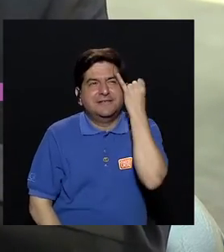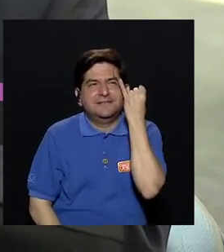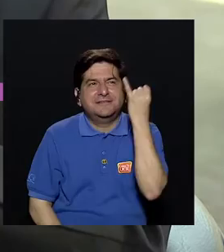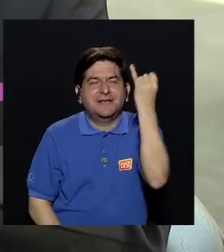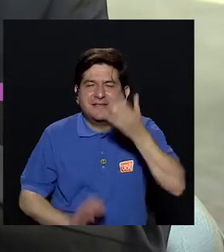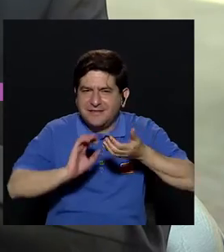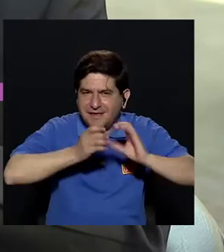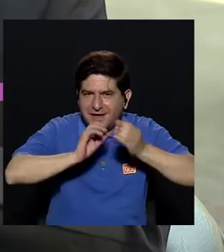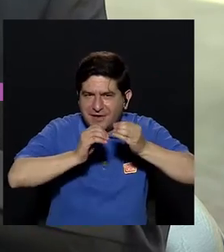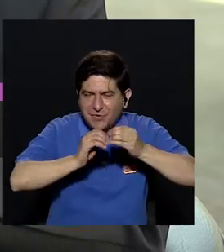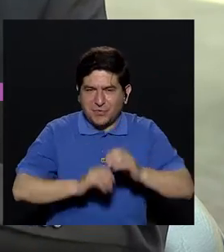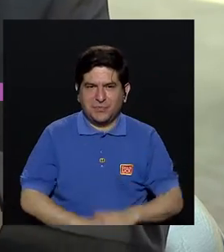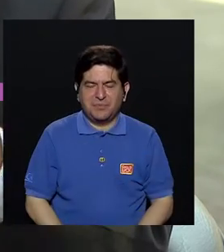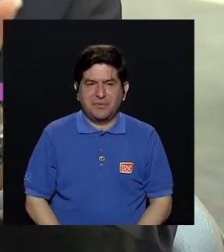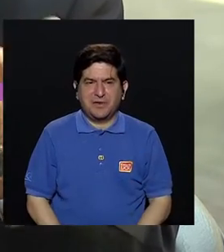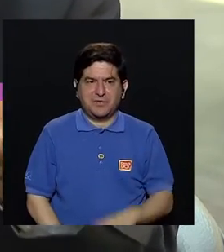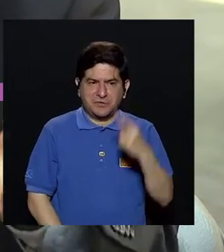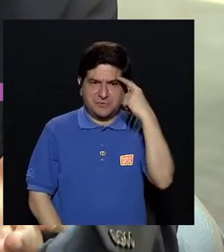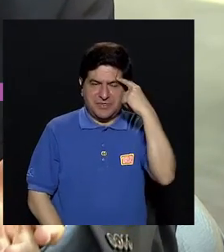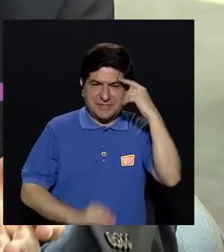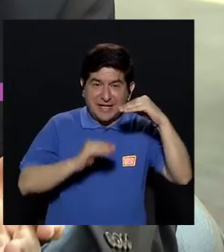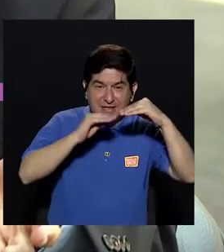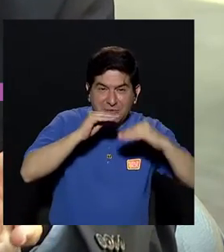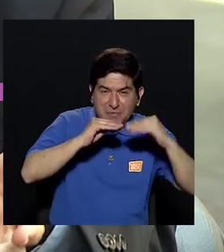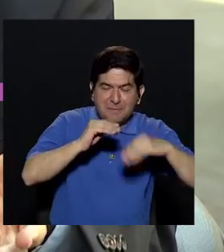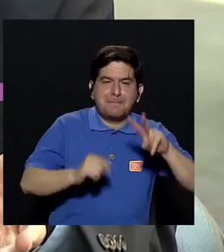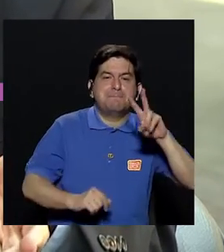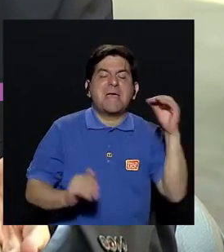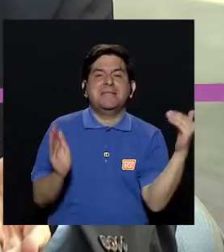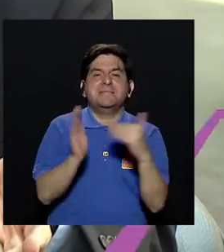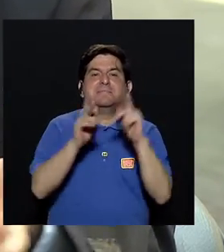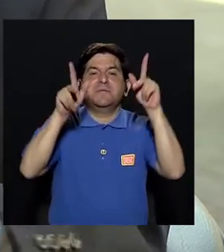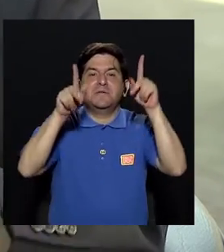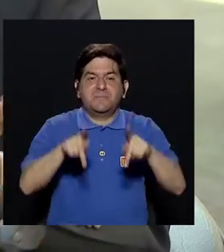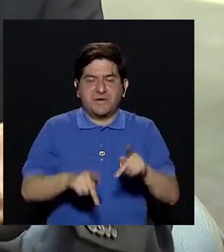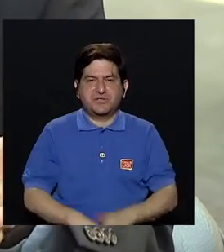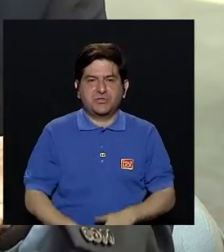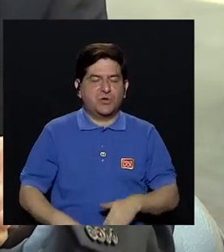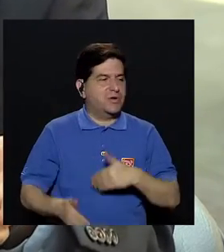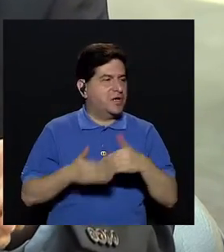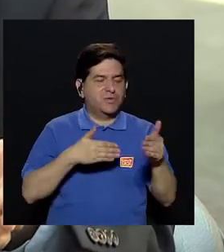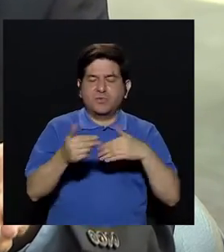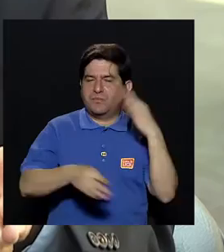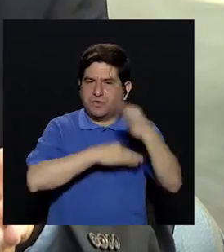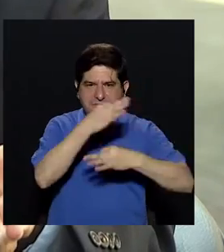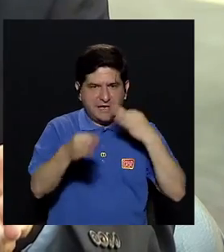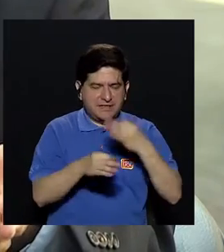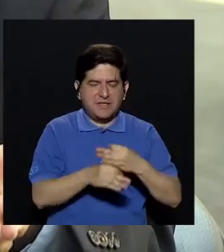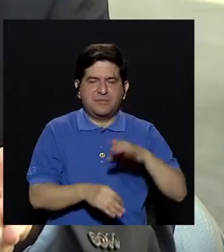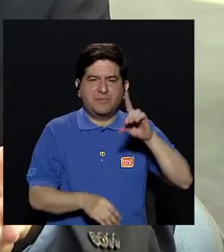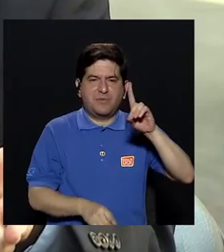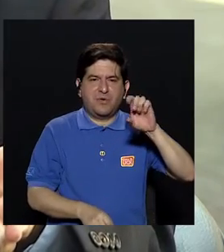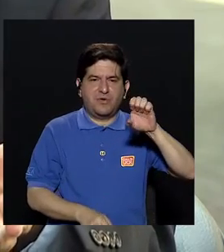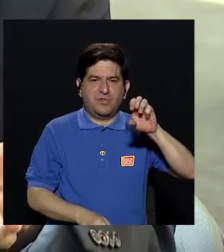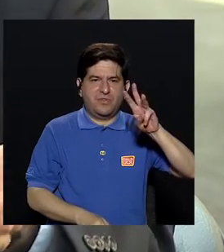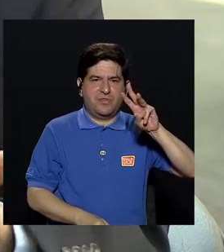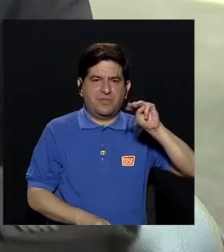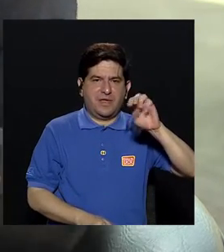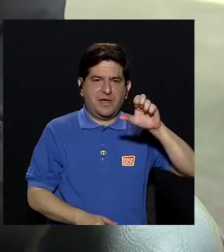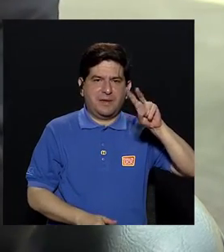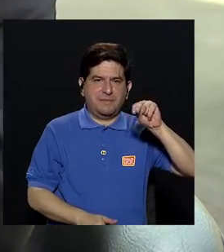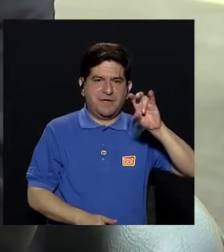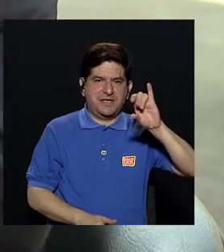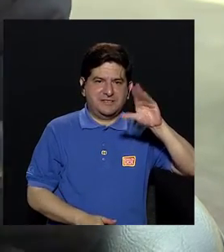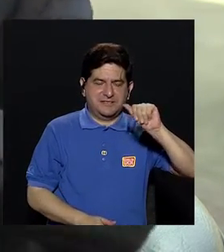estimación que nosotros hacemos es hacia lo menos 20.000 personas con cualquier tipo de demencia, no solo enfermedad de Alzheimer,